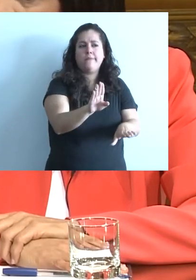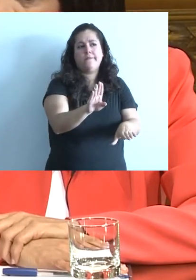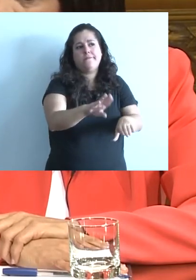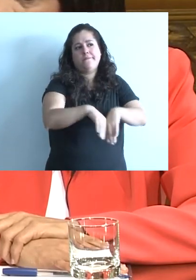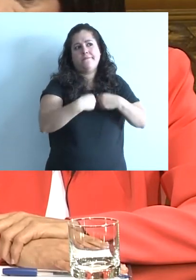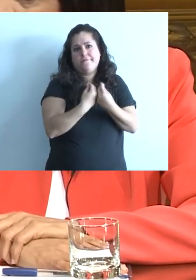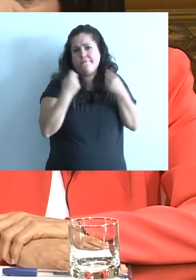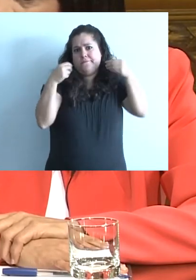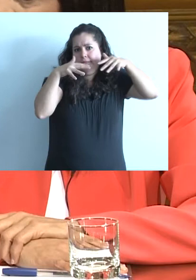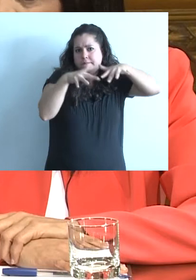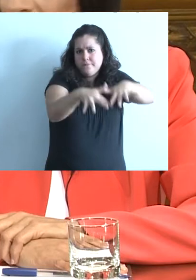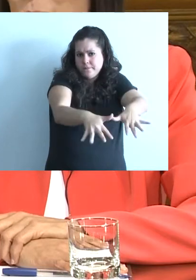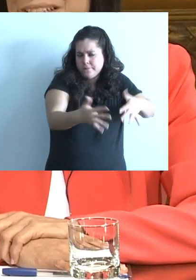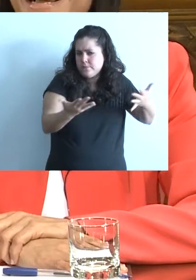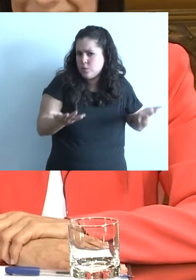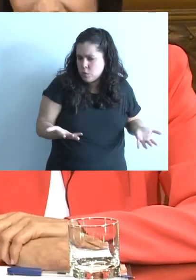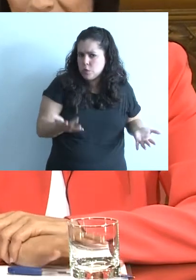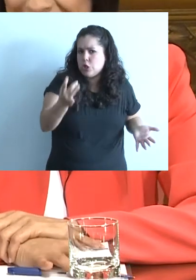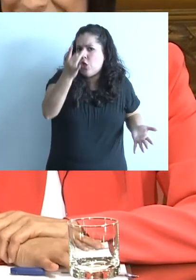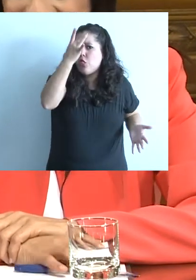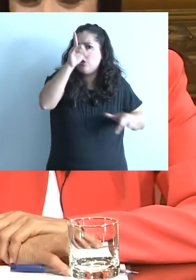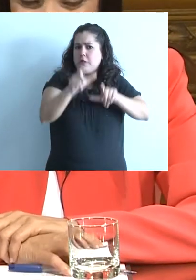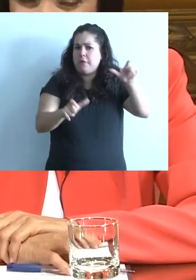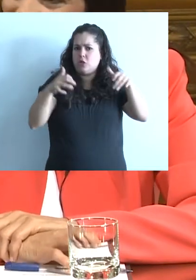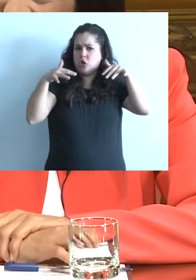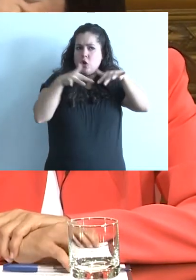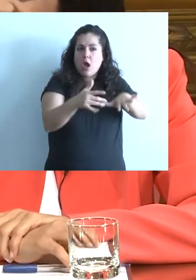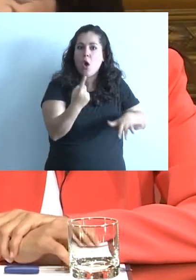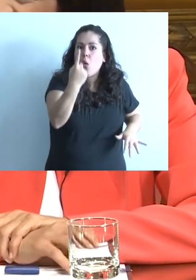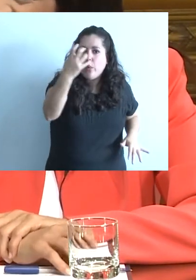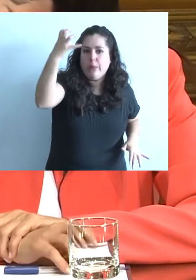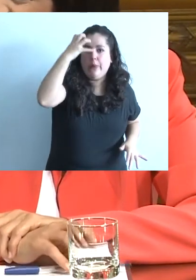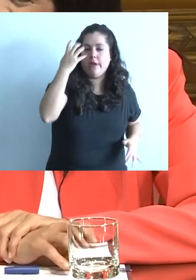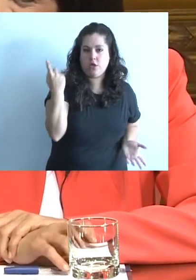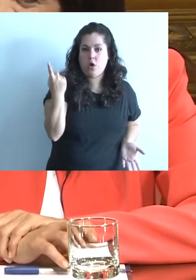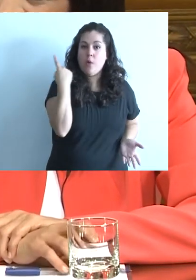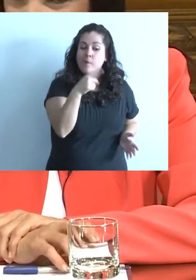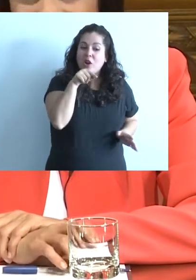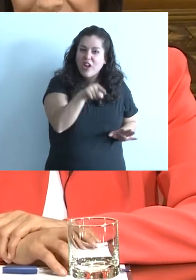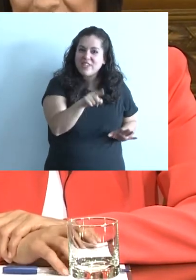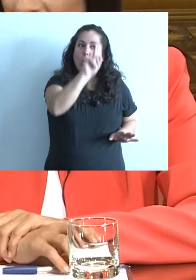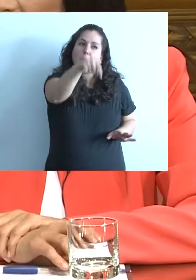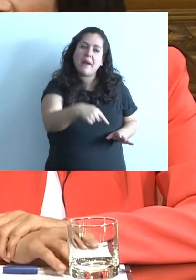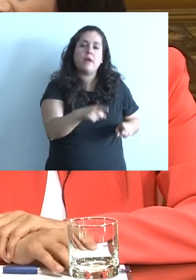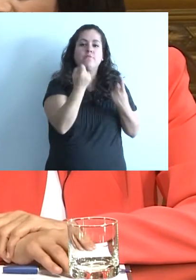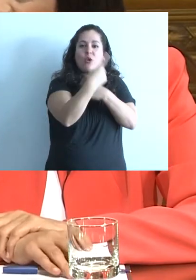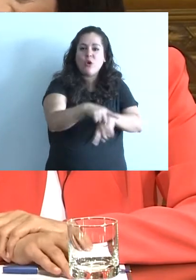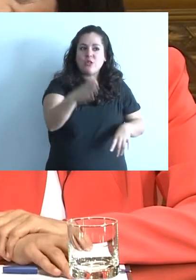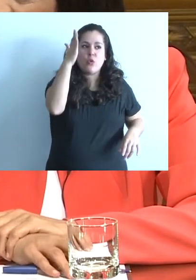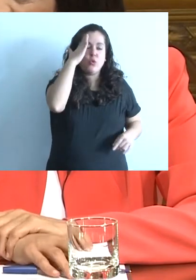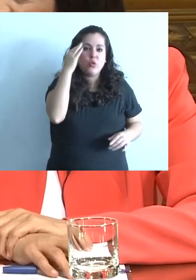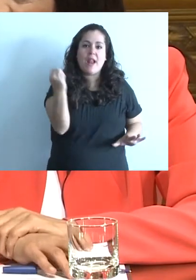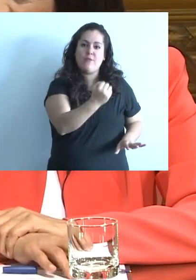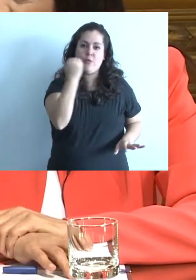chicos por los que no participan, que son... Multitudinarias algunas. Multitudinarias, que son de las 12 personas con un baño en común. Sí. Entonces, eso trae